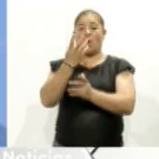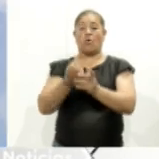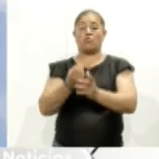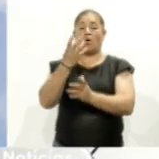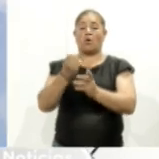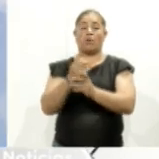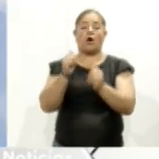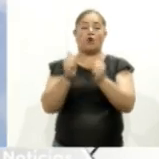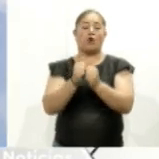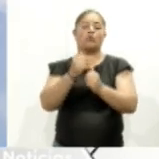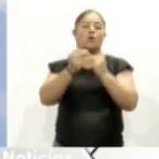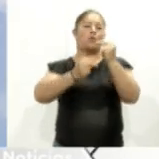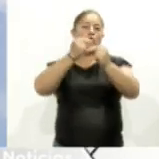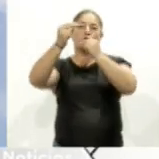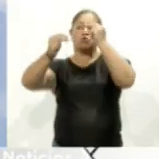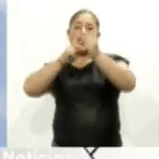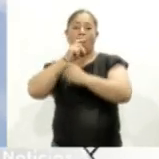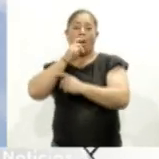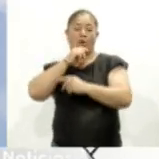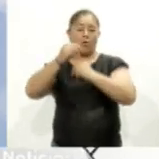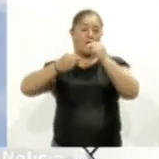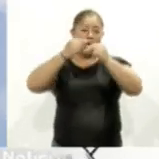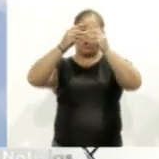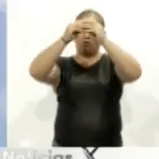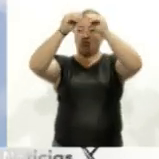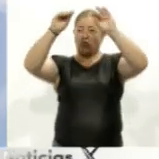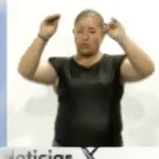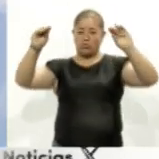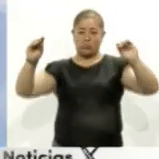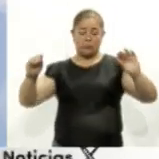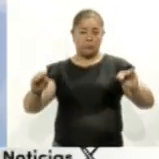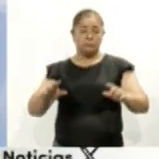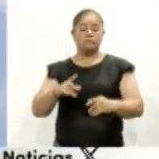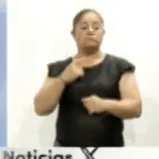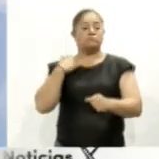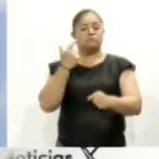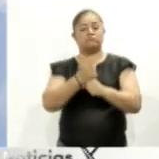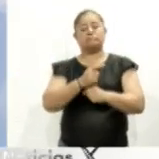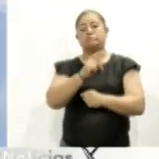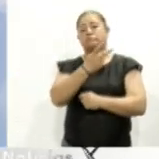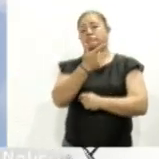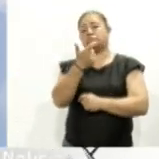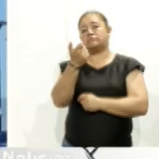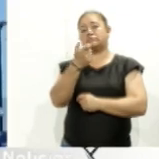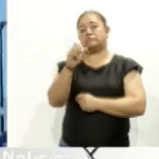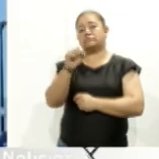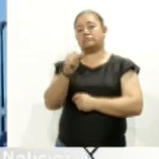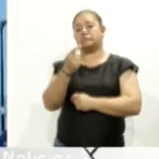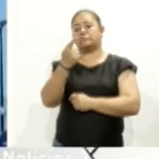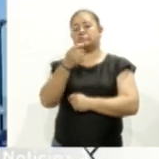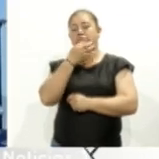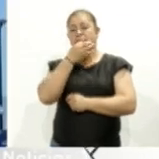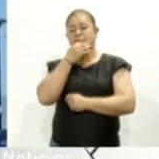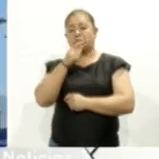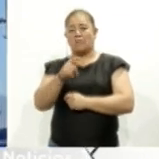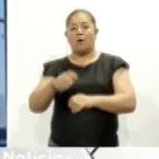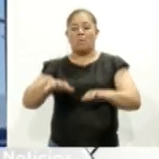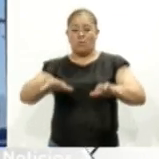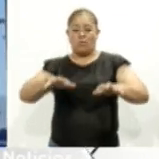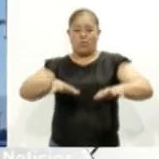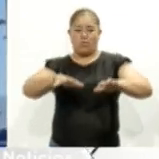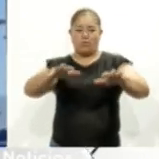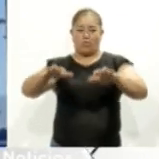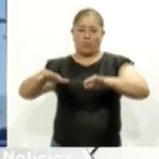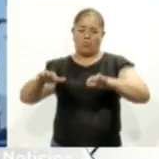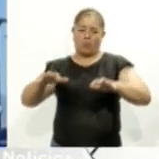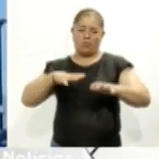de agua, gases volcánicos y ceniza. Adicionalmente, se identificaron 761 minutos de tremor de alta frecuencia y baja